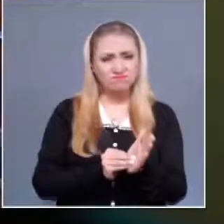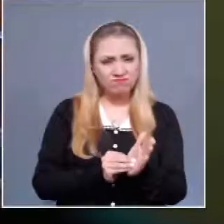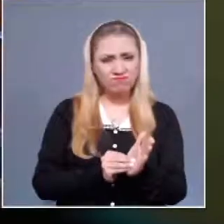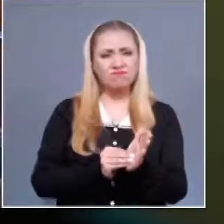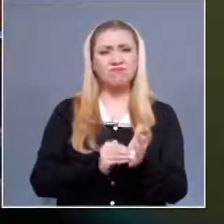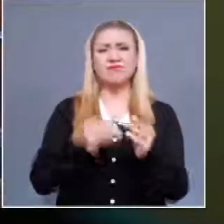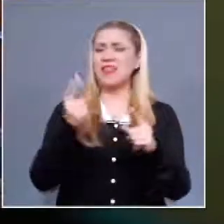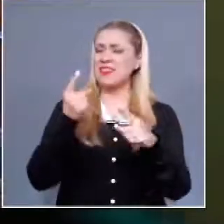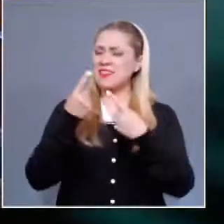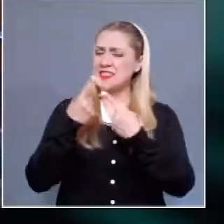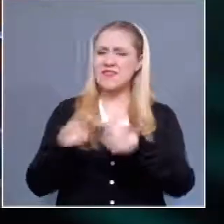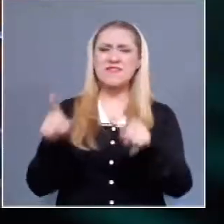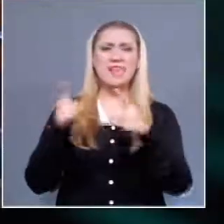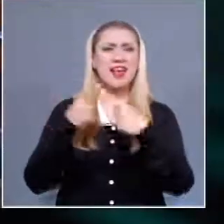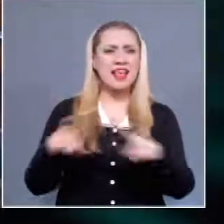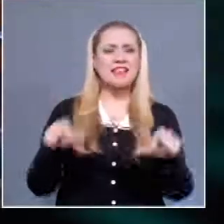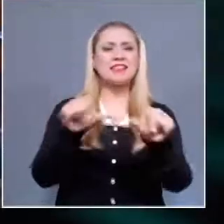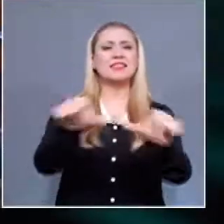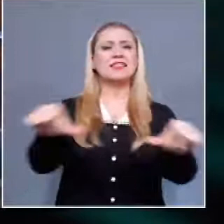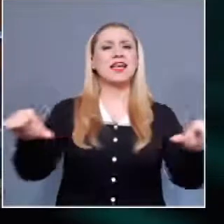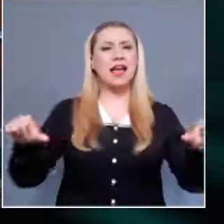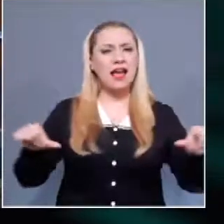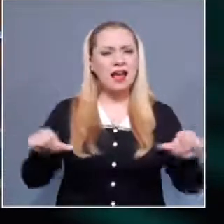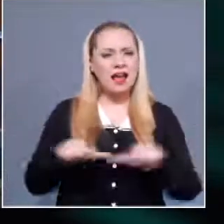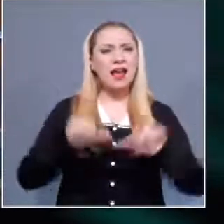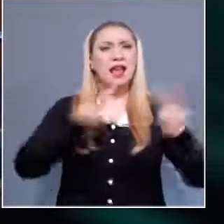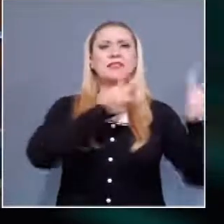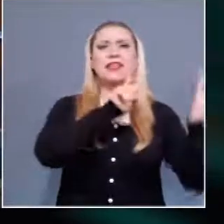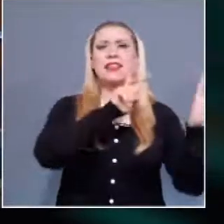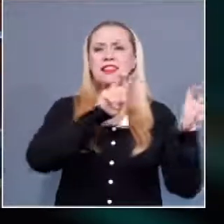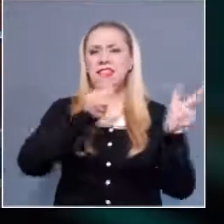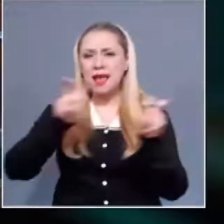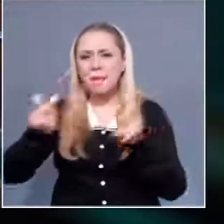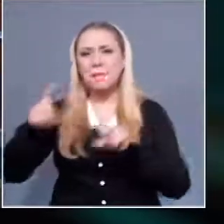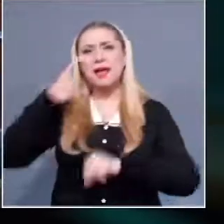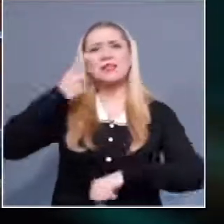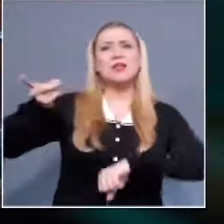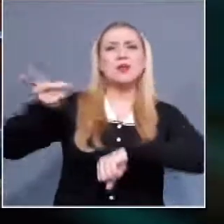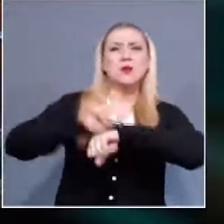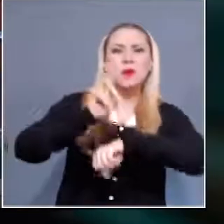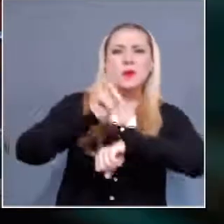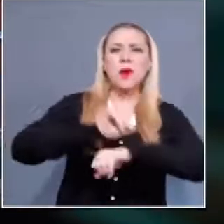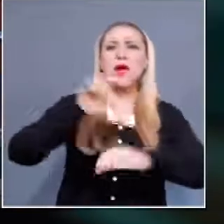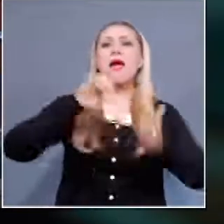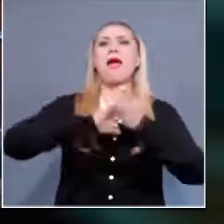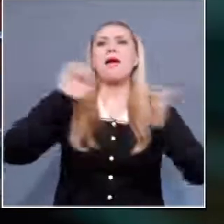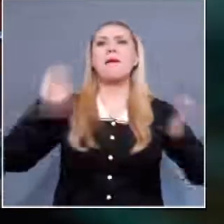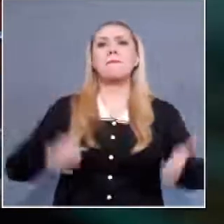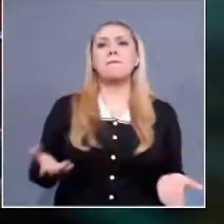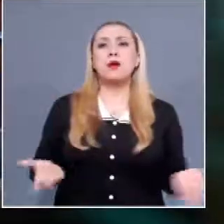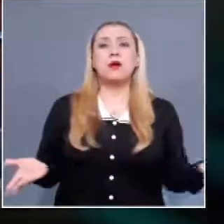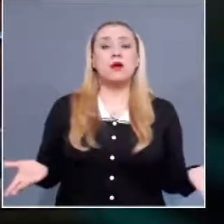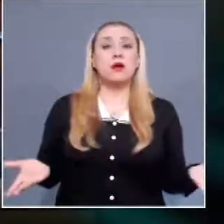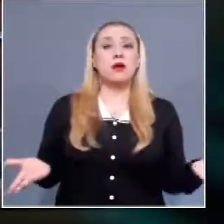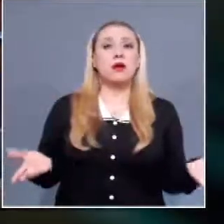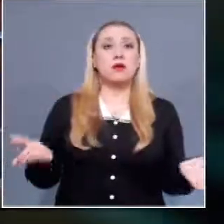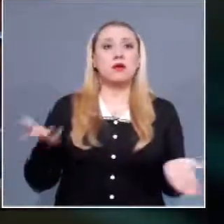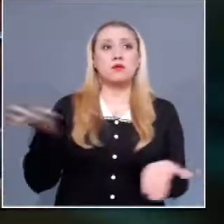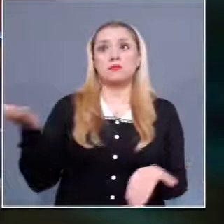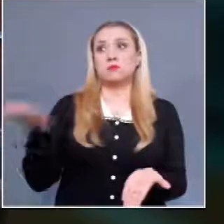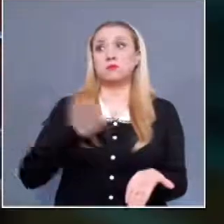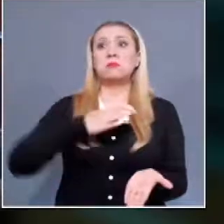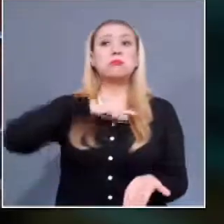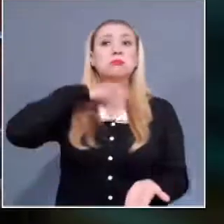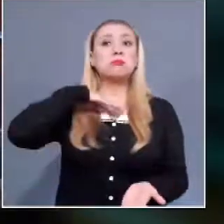rubros, en muchísimos temas, en lo cotidiano, en ejemplos que muchas veces hasta pasan desapercibidos de lo